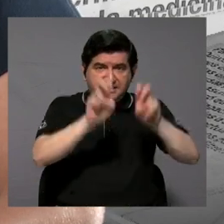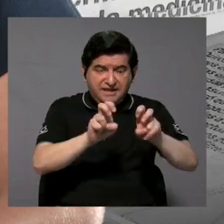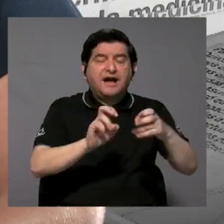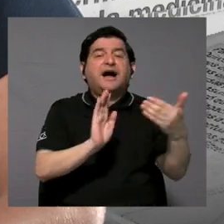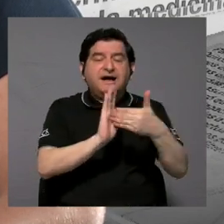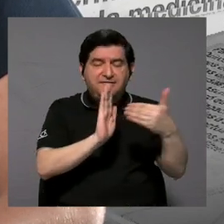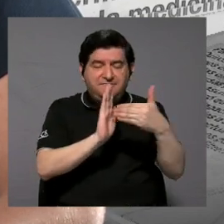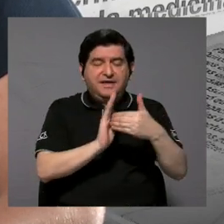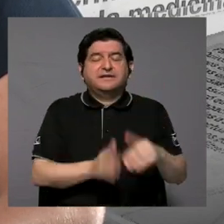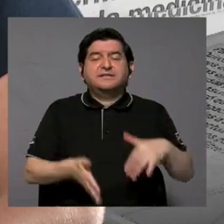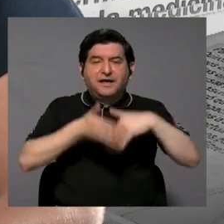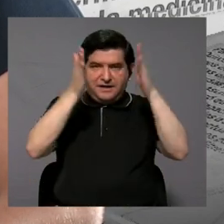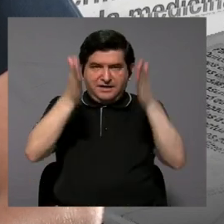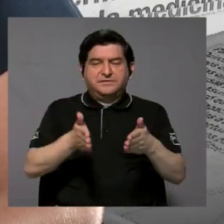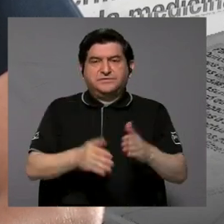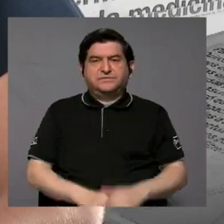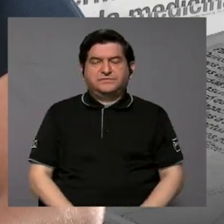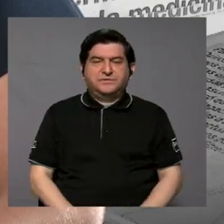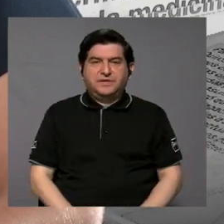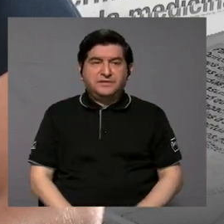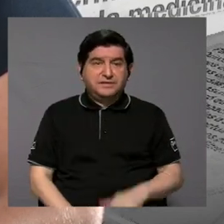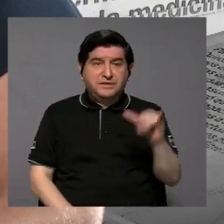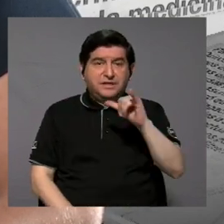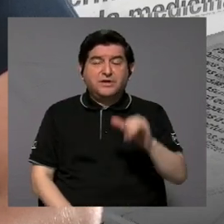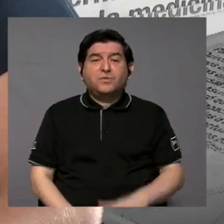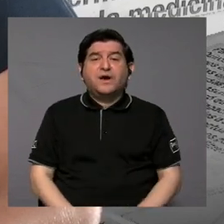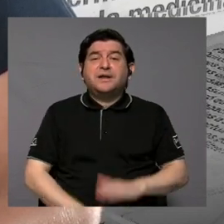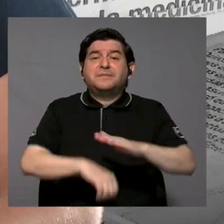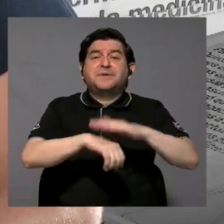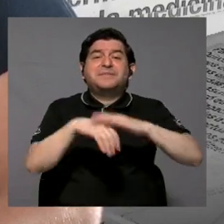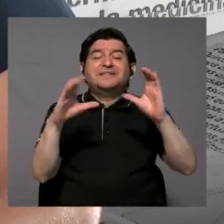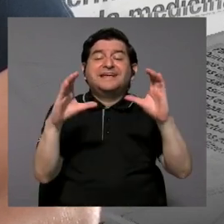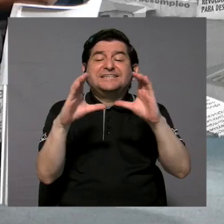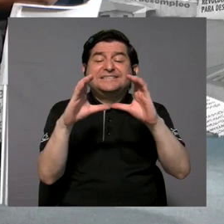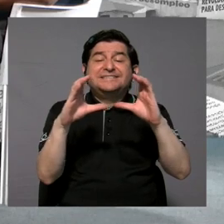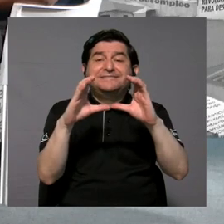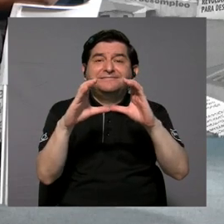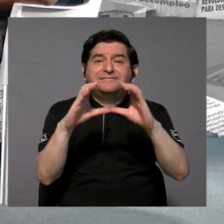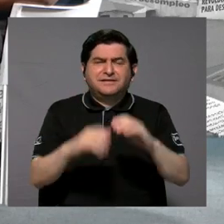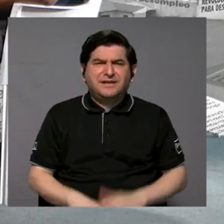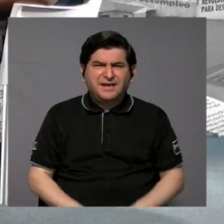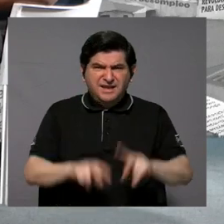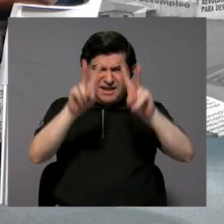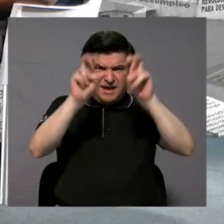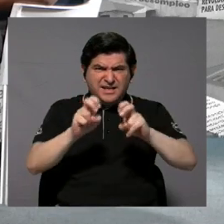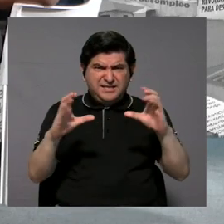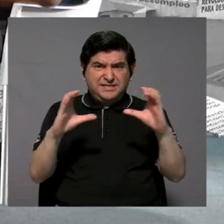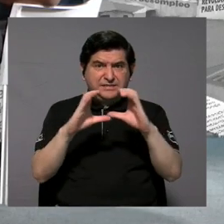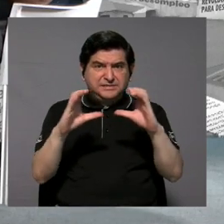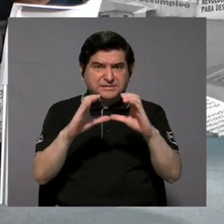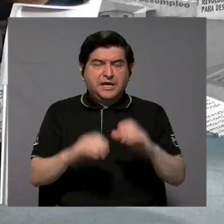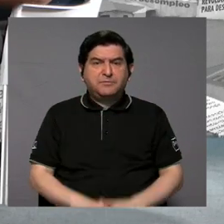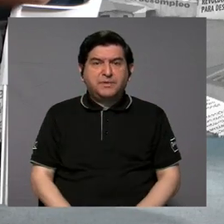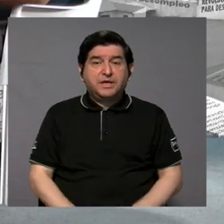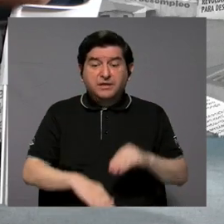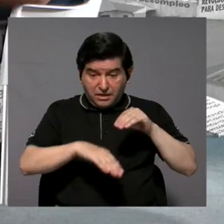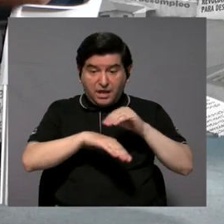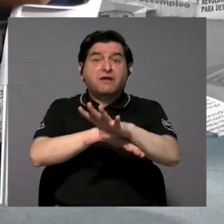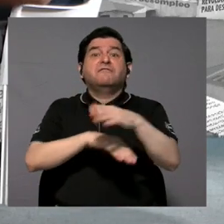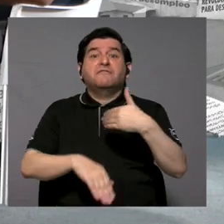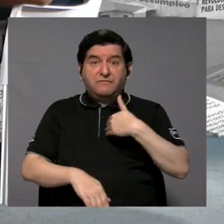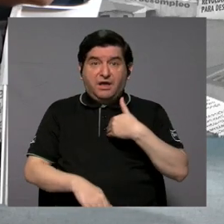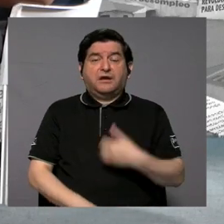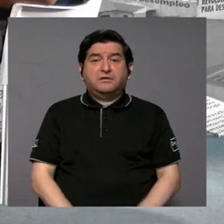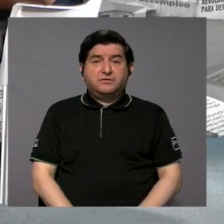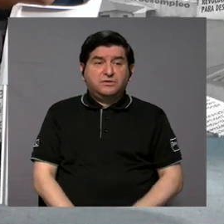va a perjudicar al estudiante, ¿verdad? Enormemente, porque también lo estás haciendo para certificar, ¿verdad? Y una prueba para certificar es una prueba de consecuencias,